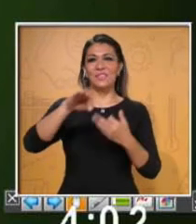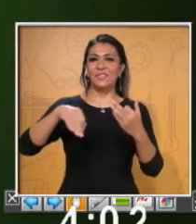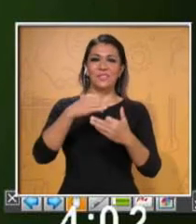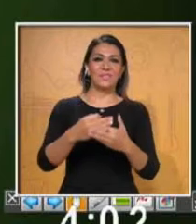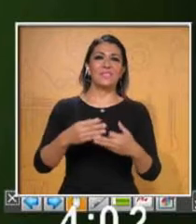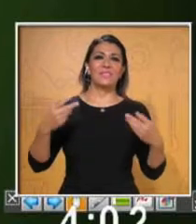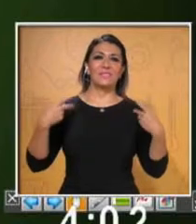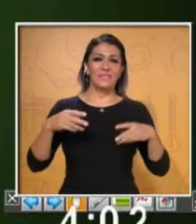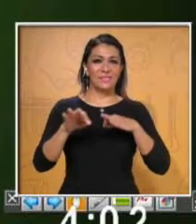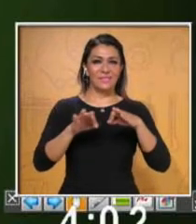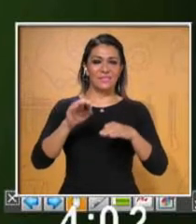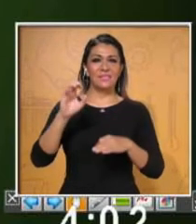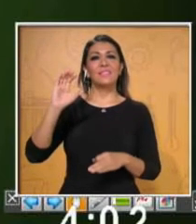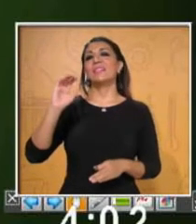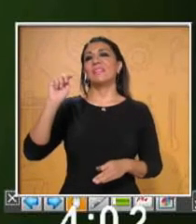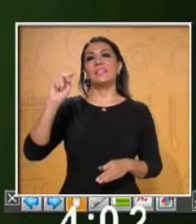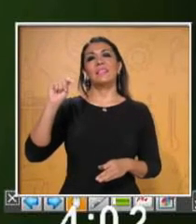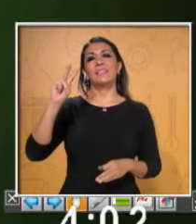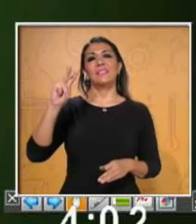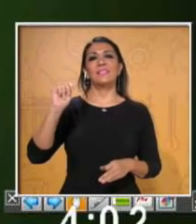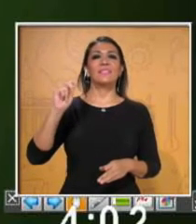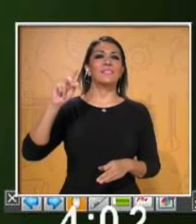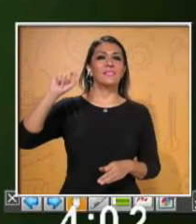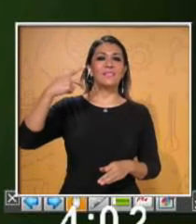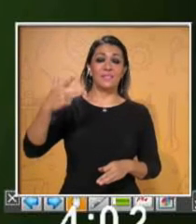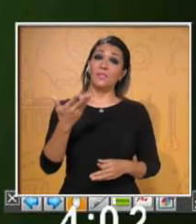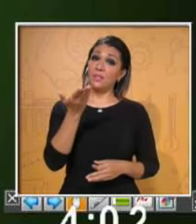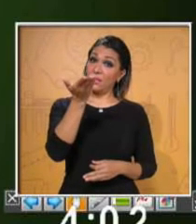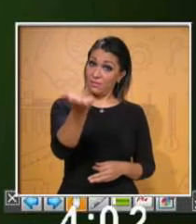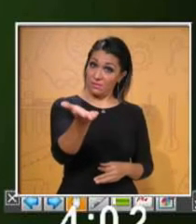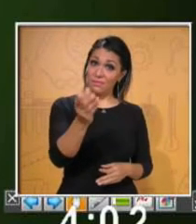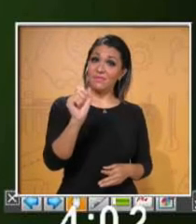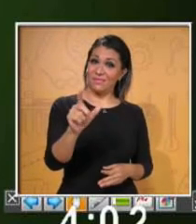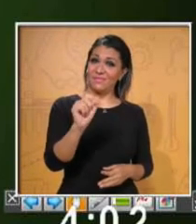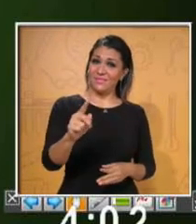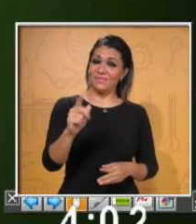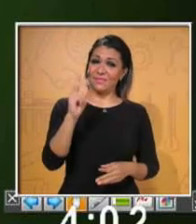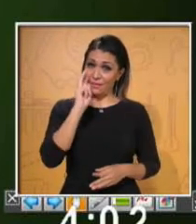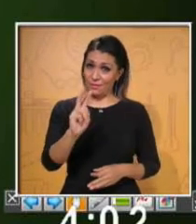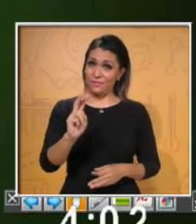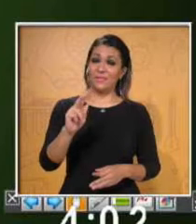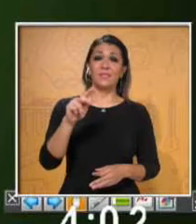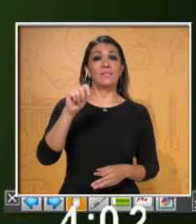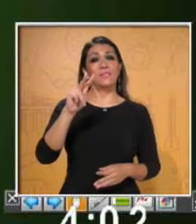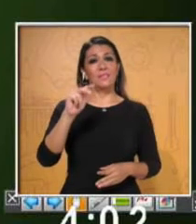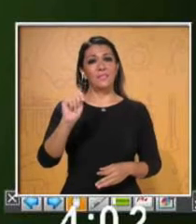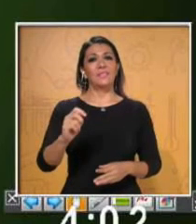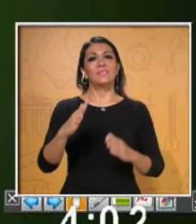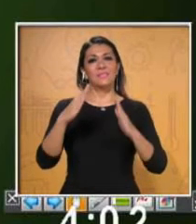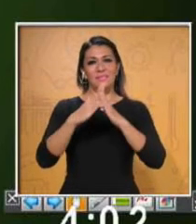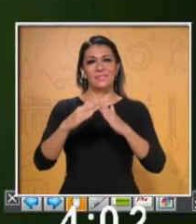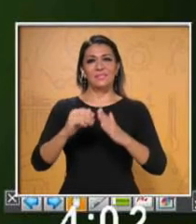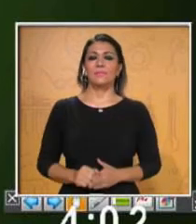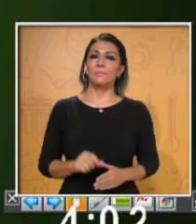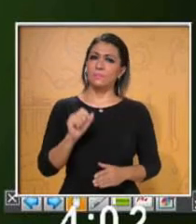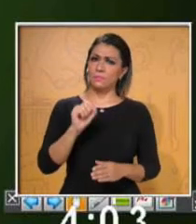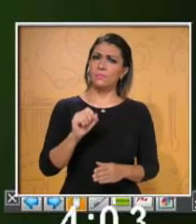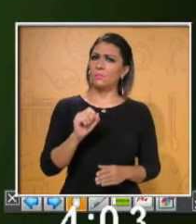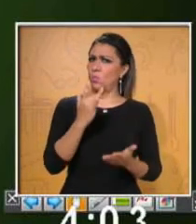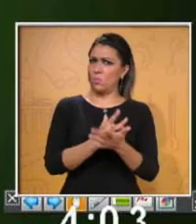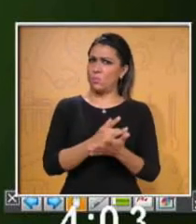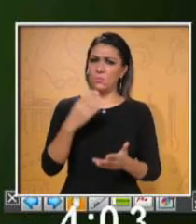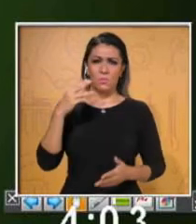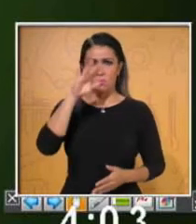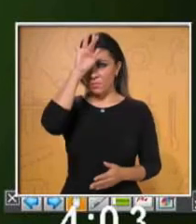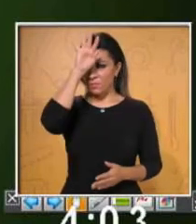y por supuesto, lo más importante, a ti que estás en tu casa viendo este programa, no solamente aquí en Monterrey, hay quienes nos